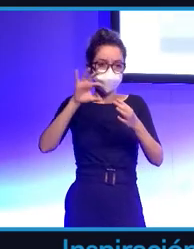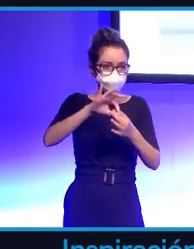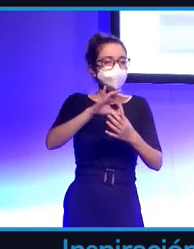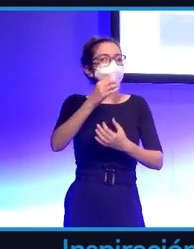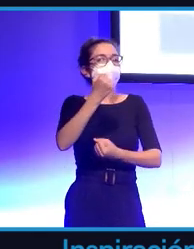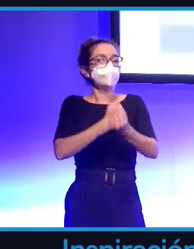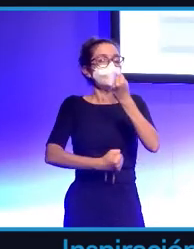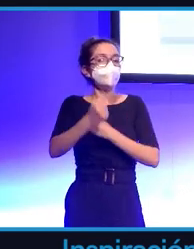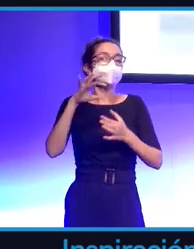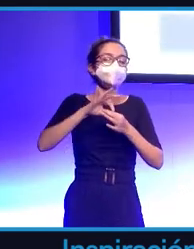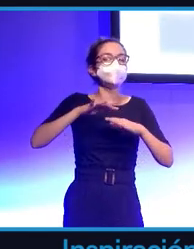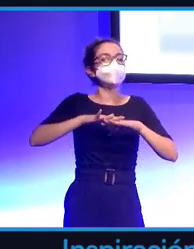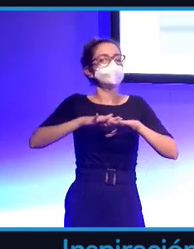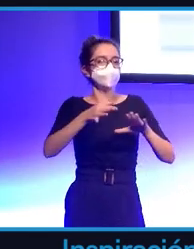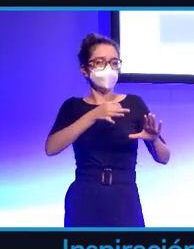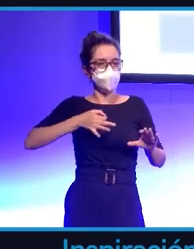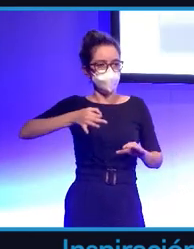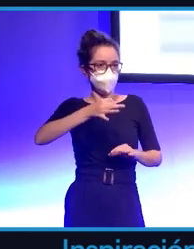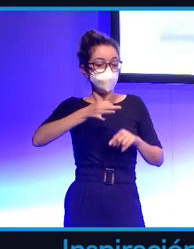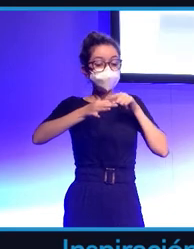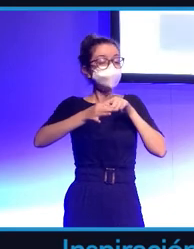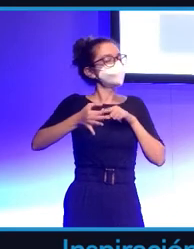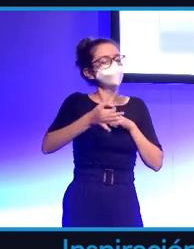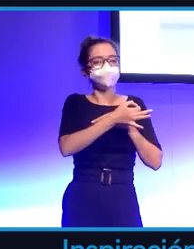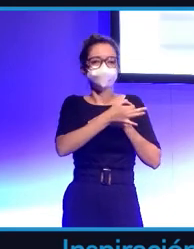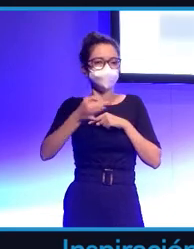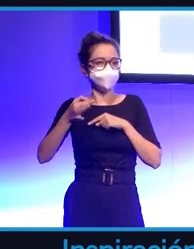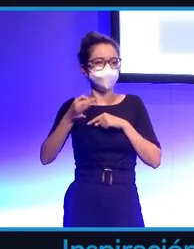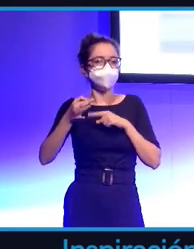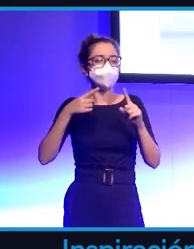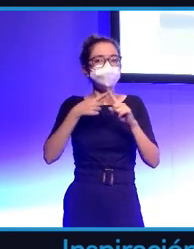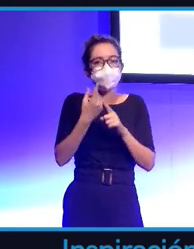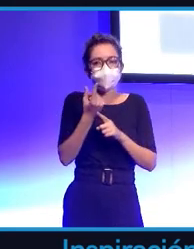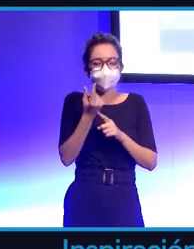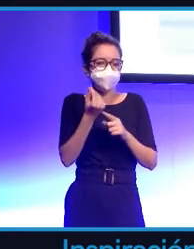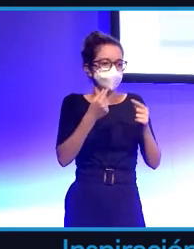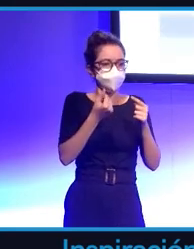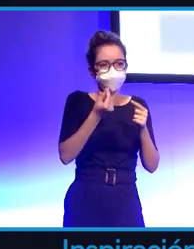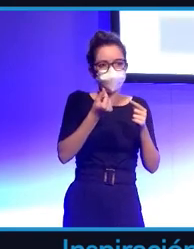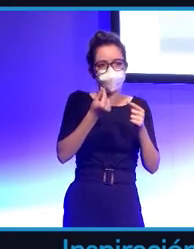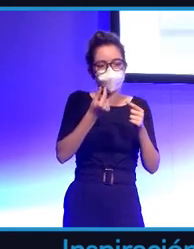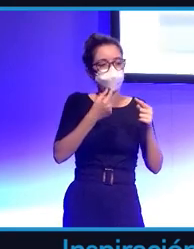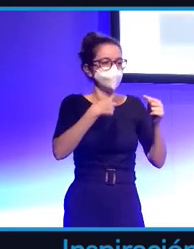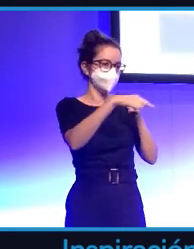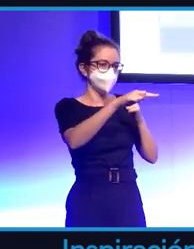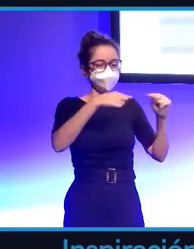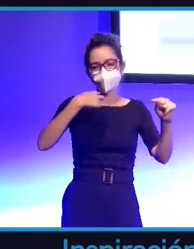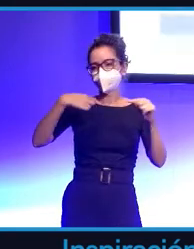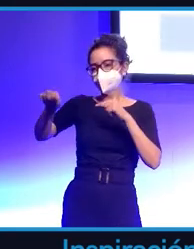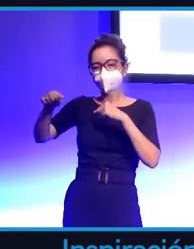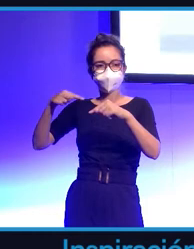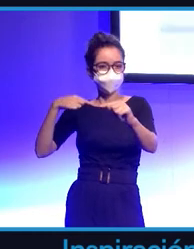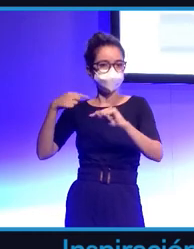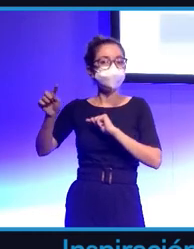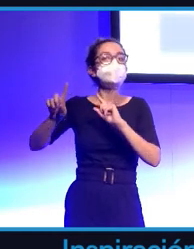en las criptomonedas, ¿no? Porque son perfectas para que tú puedas hacer microtransacciones en estos mundos virtuales y no solo eso, sino que también